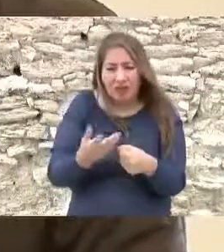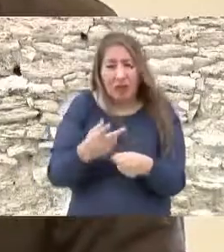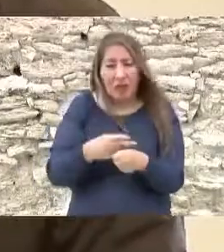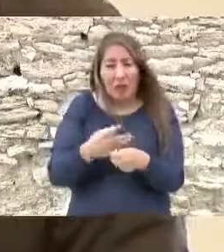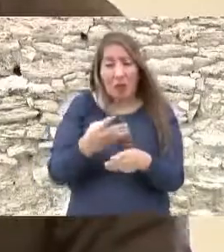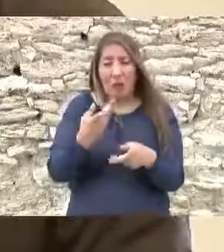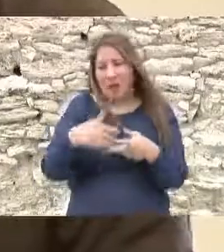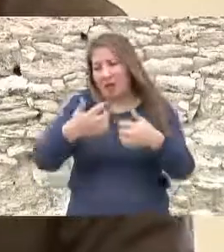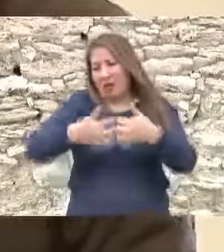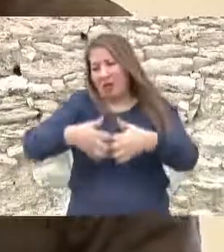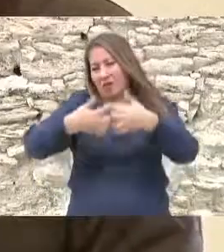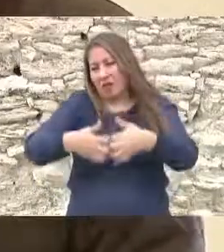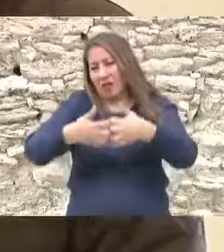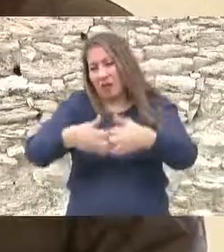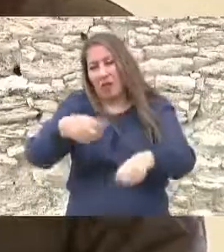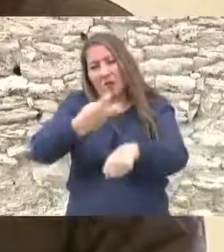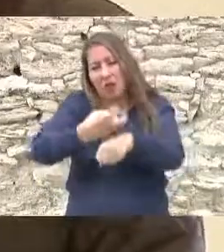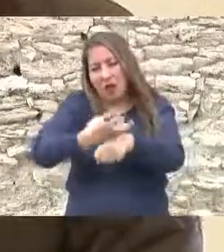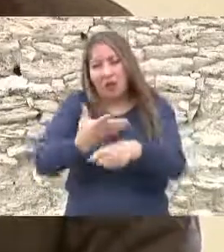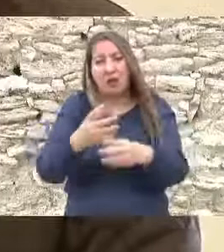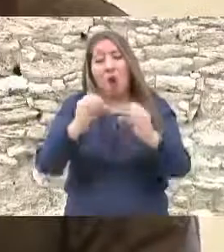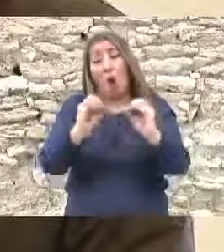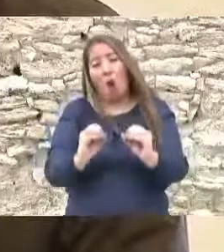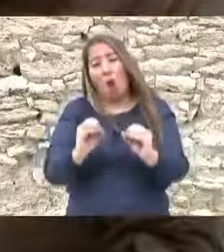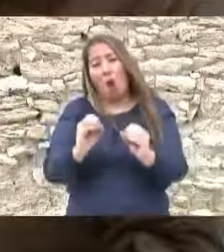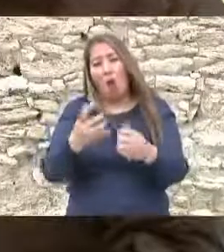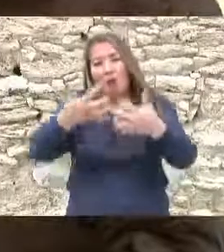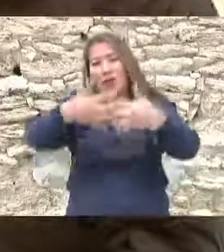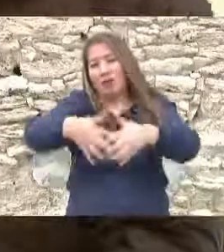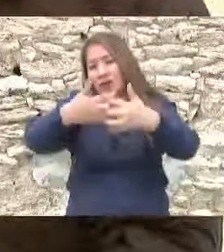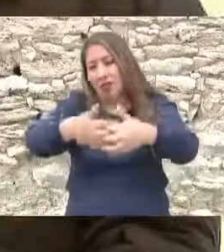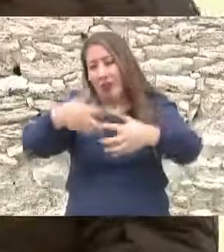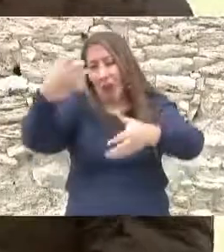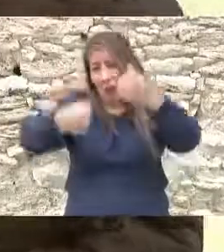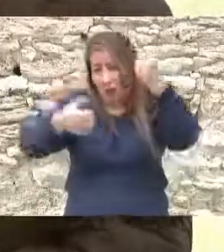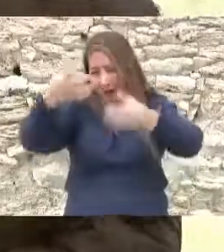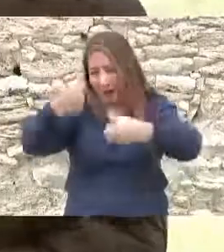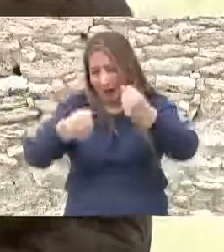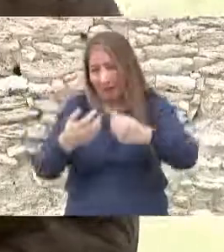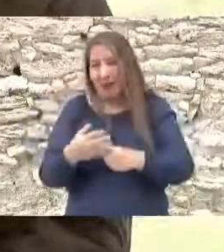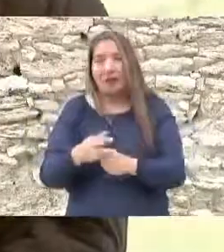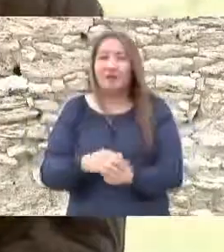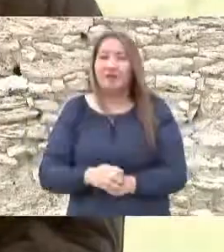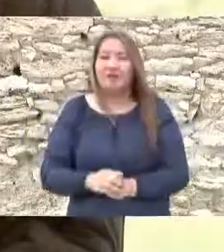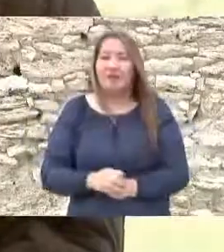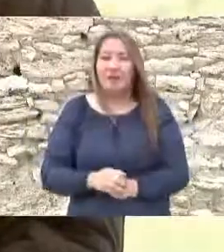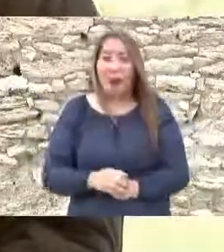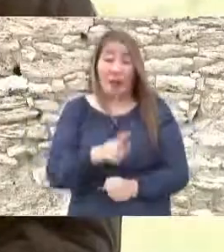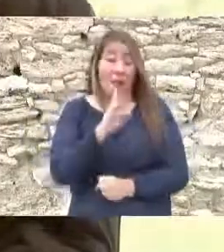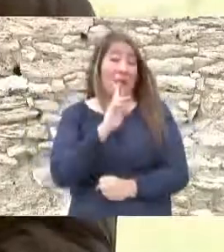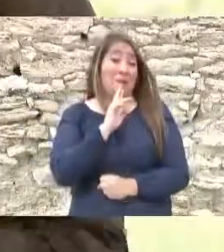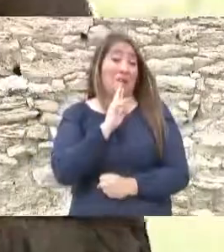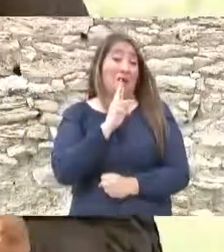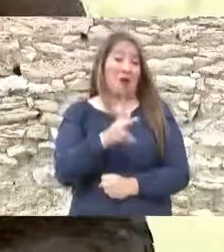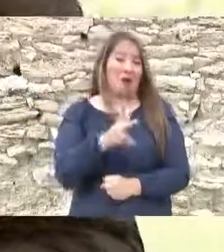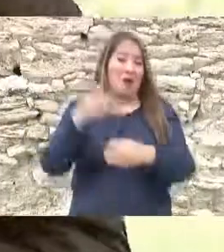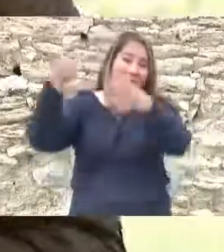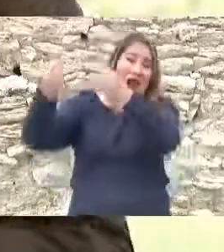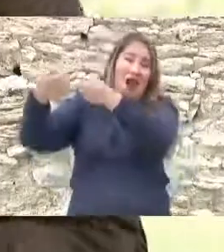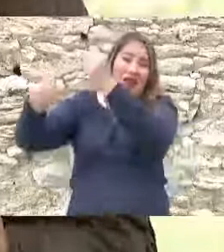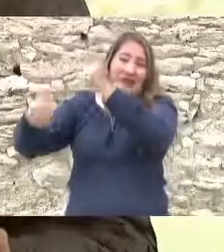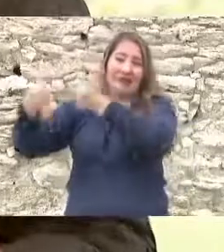y la leche aunque es mejor la leche que la cerveza bueno